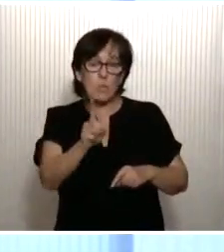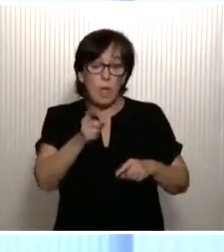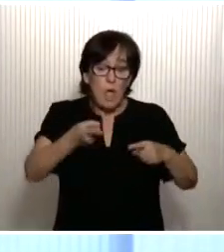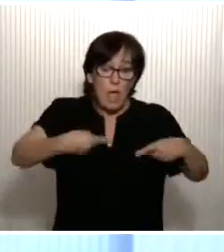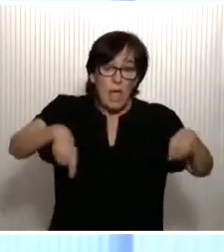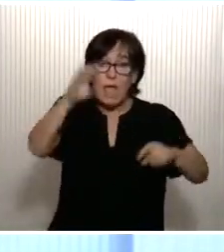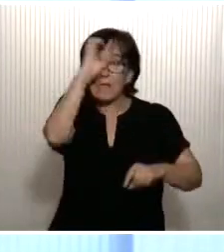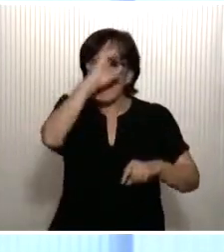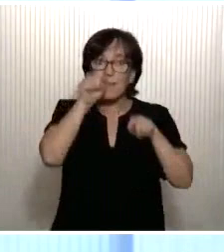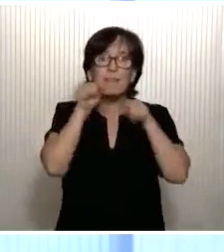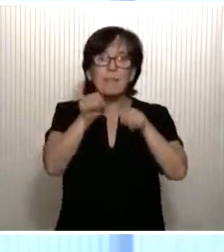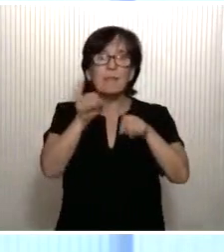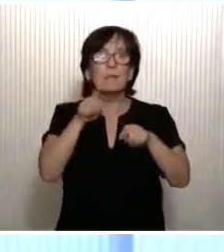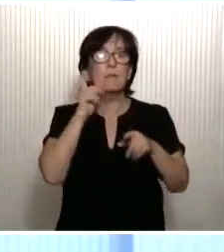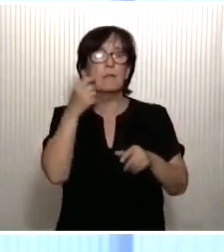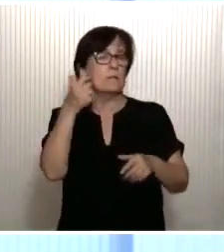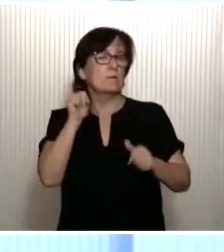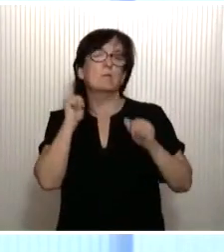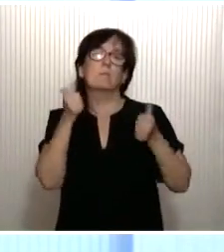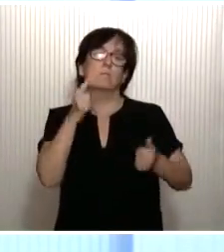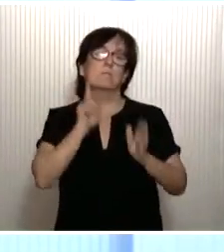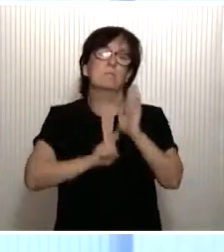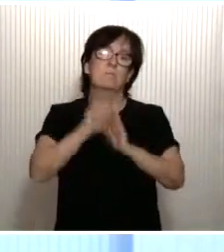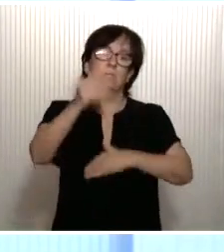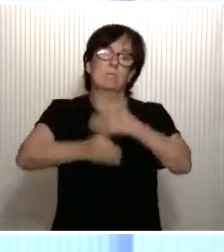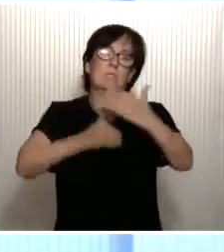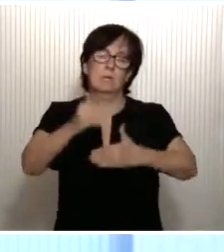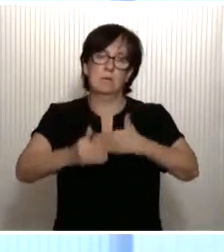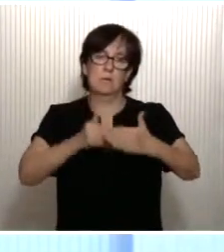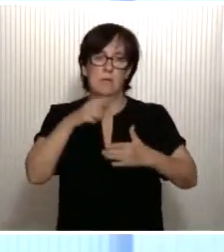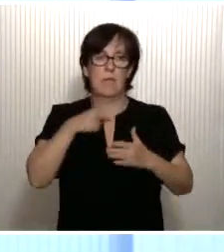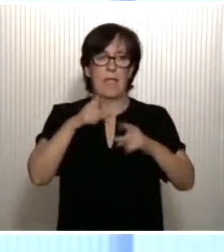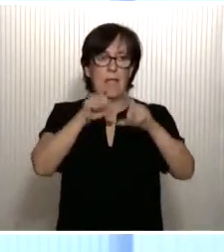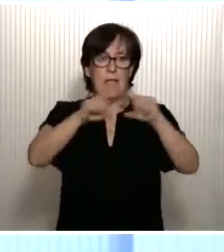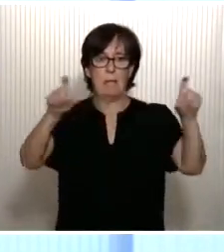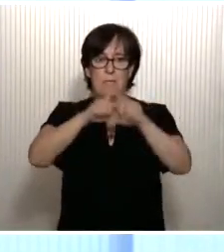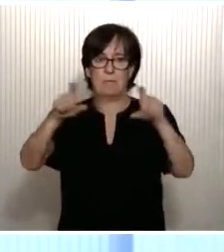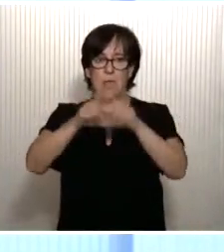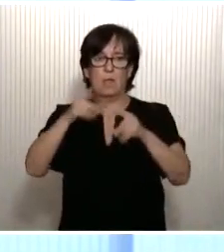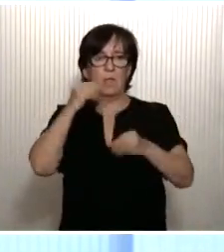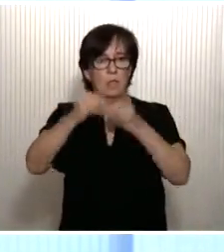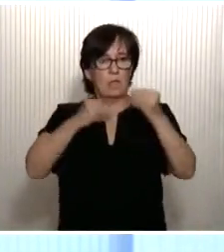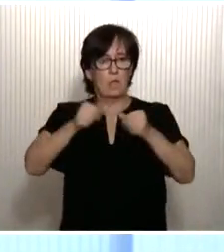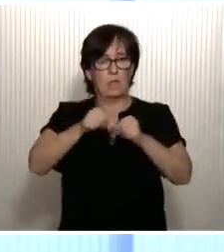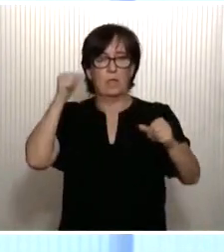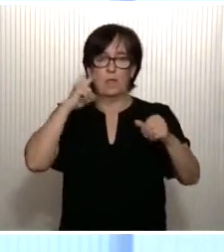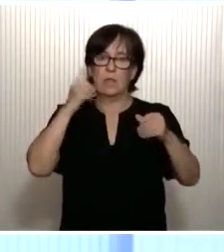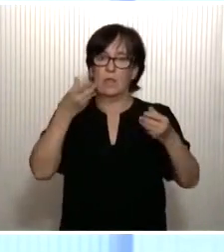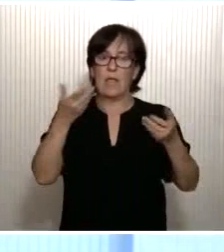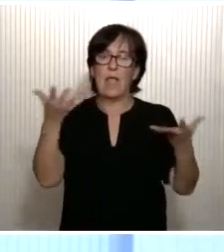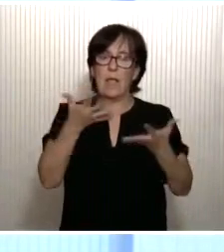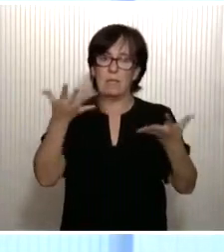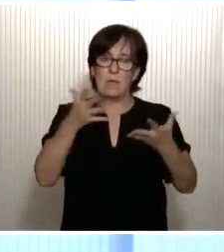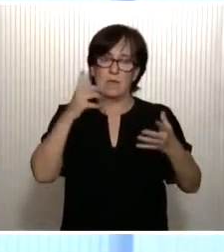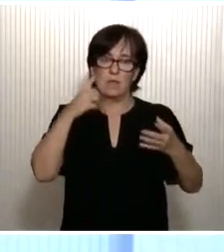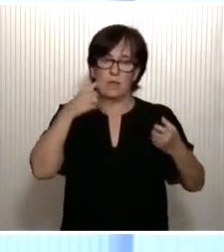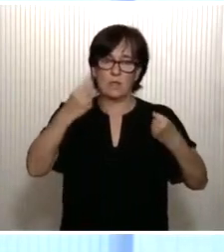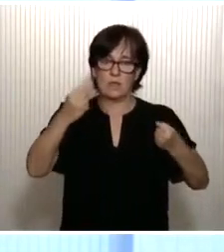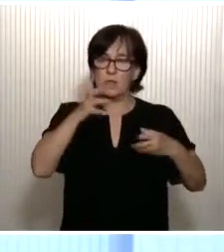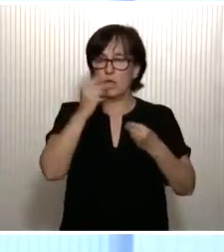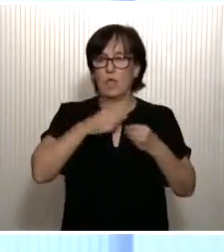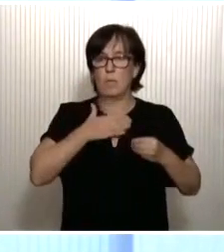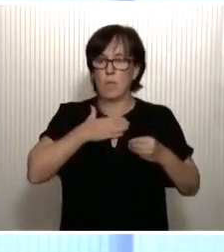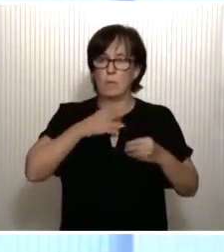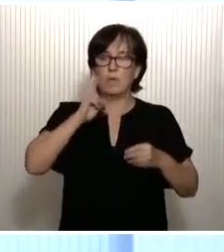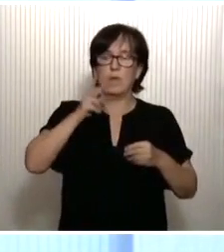está la palanca de nuestro progreso, de nuestro desarrollo empresarial y empresarial. ya hemos aprendido, después de esta emergencia sanitaria, de nuestra propia salud,